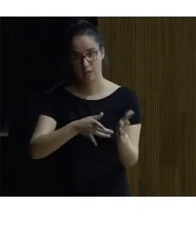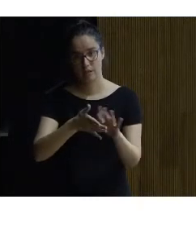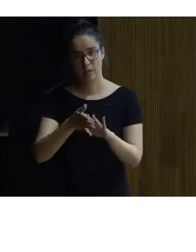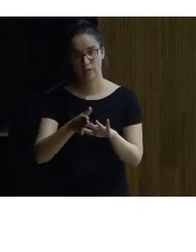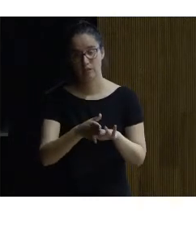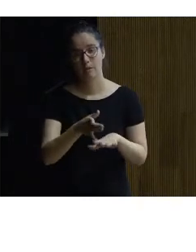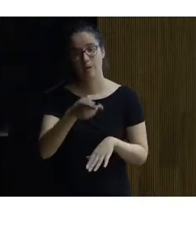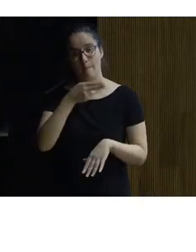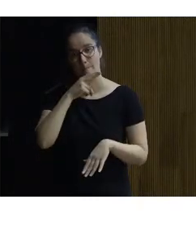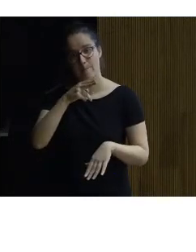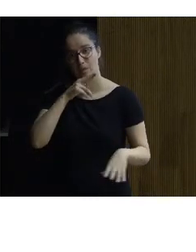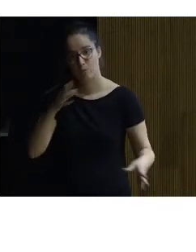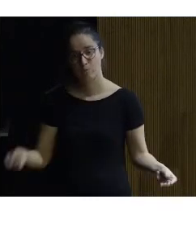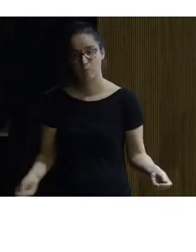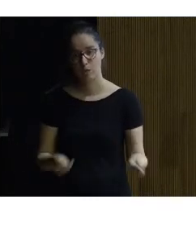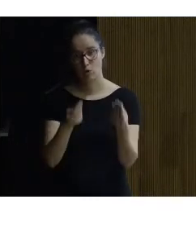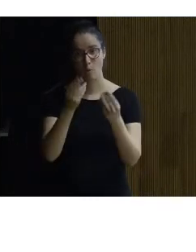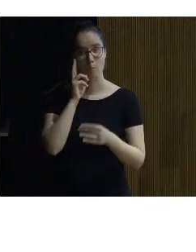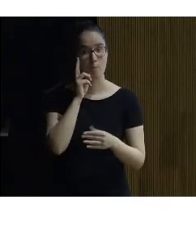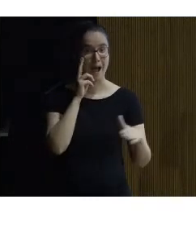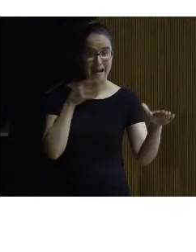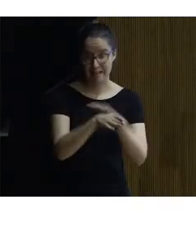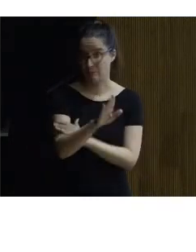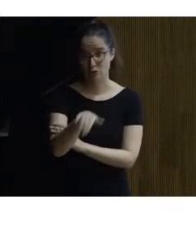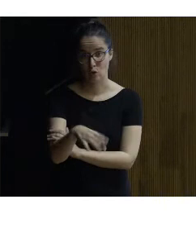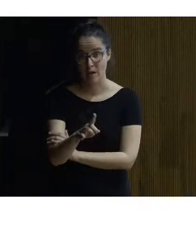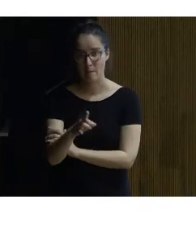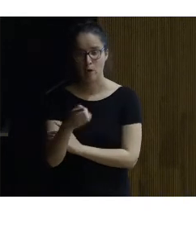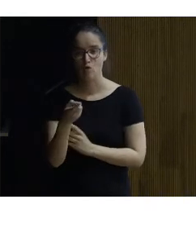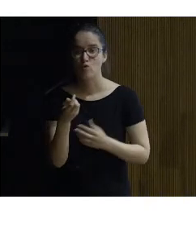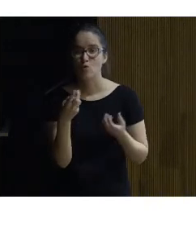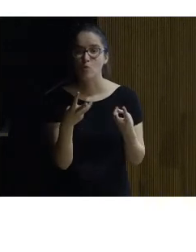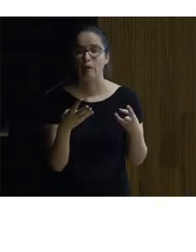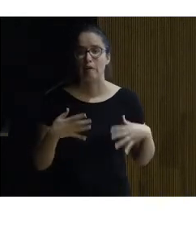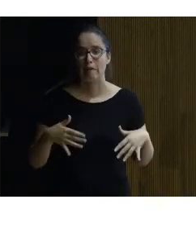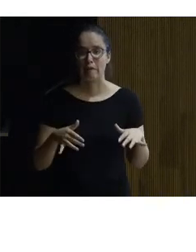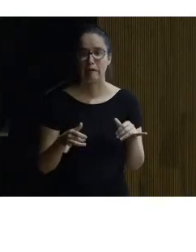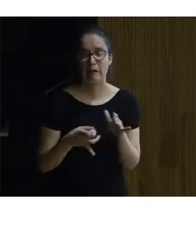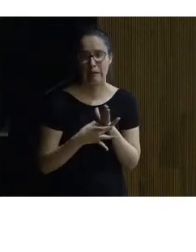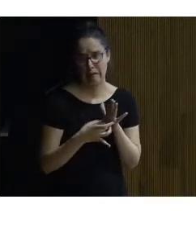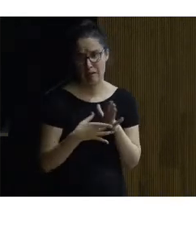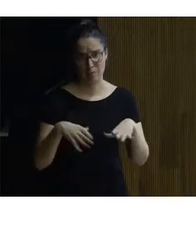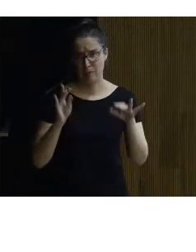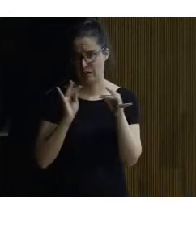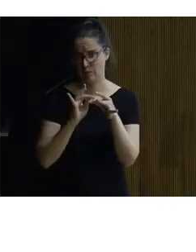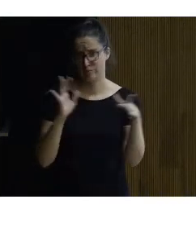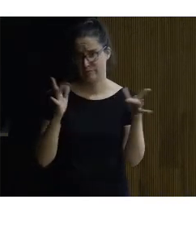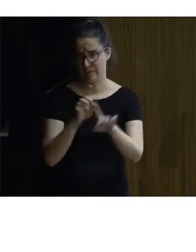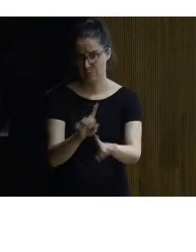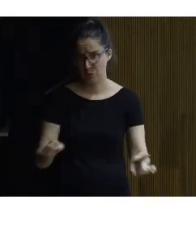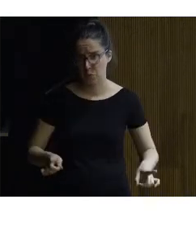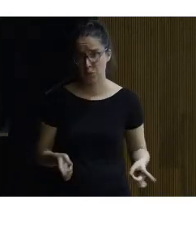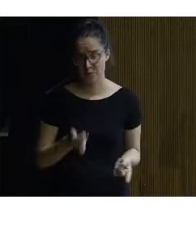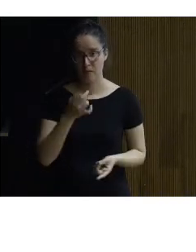dotación de aseos que aparte de no ser accesibles pues no tenían ni el número ni la calidad de un palacio y ahora verán